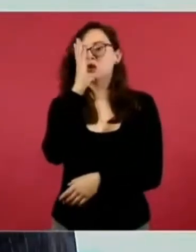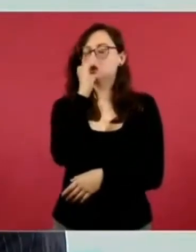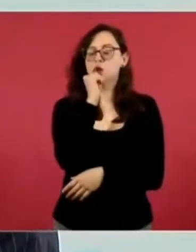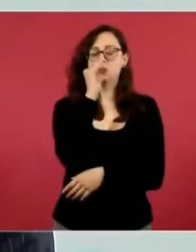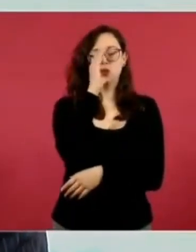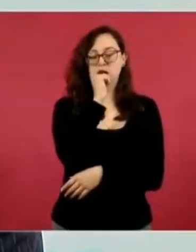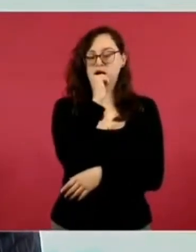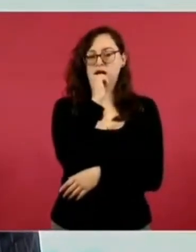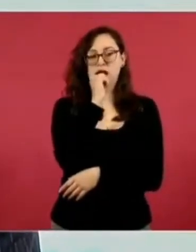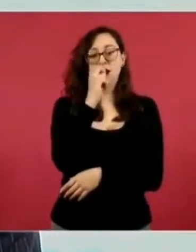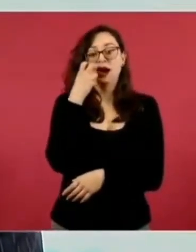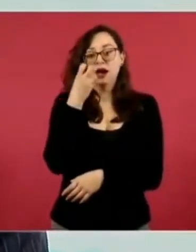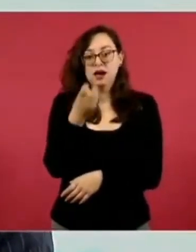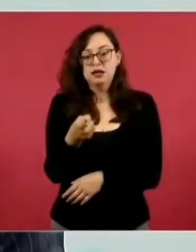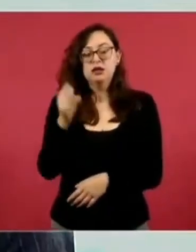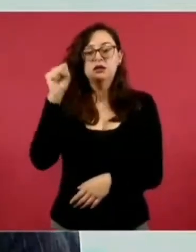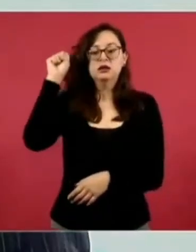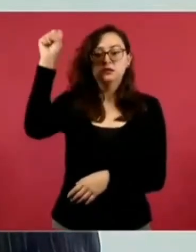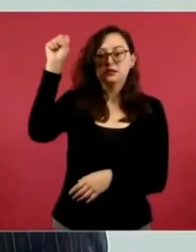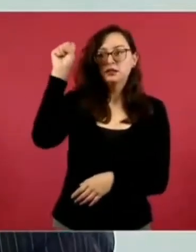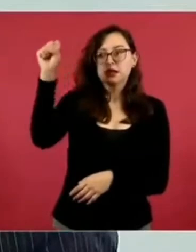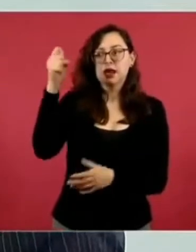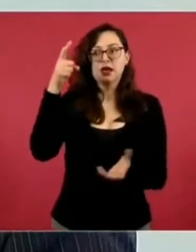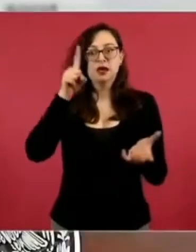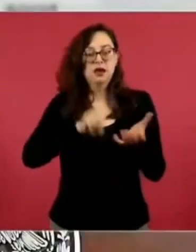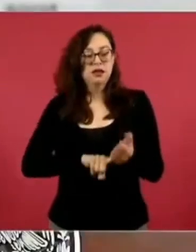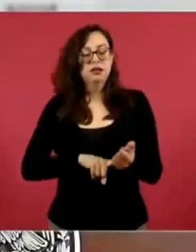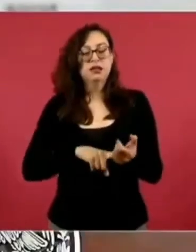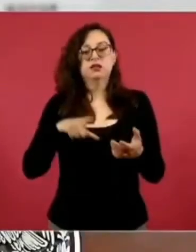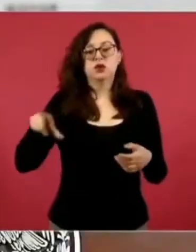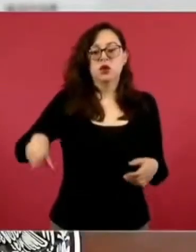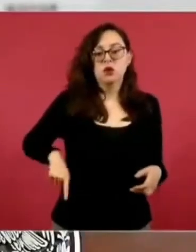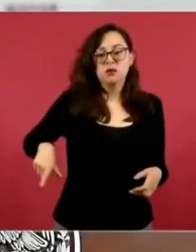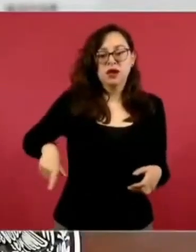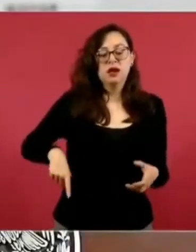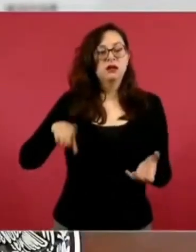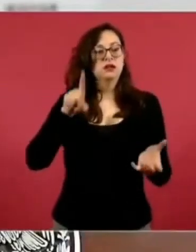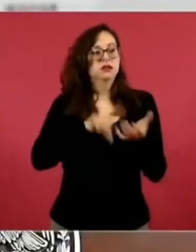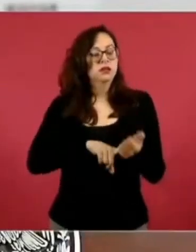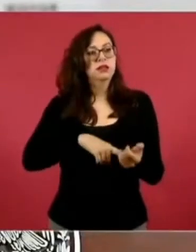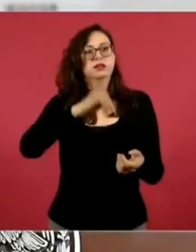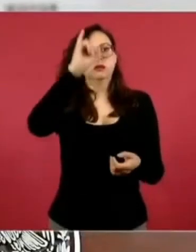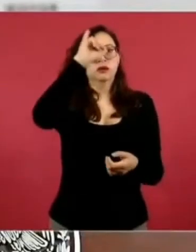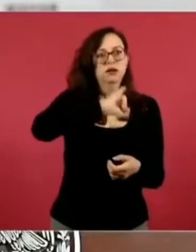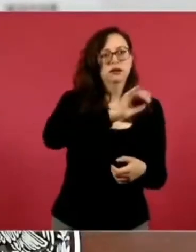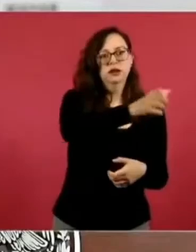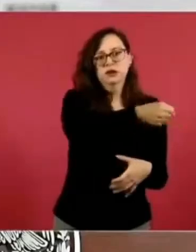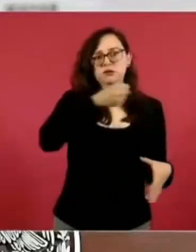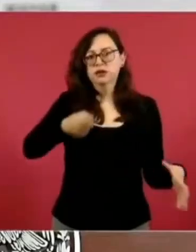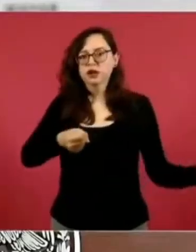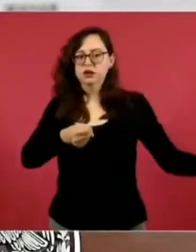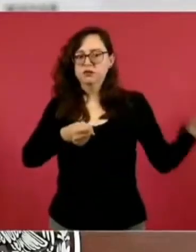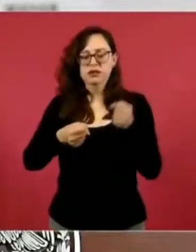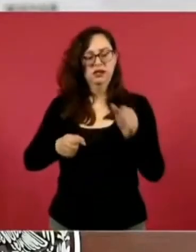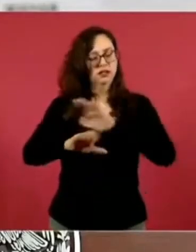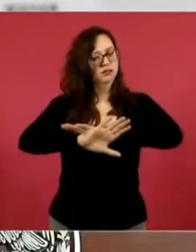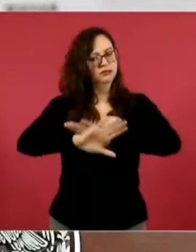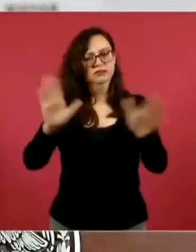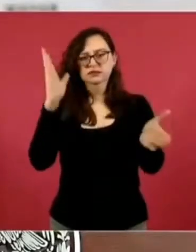quitan líderes sindicales desde el poder, más bien son las y los trabajadores los que justamente